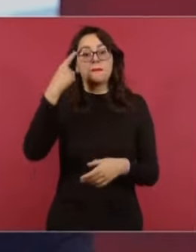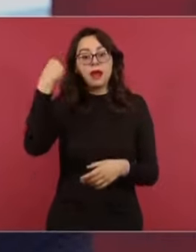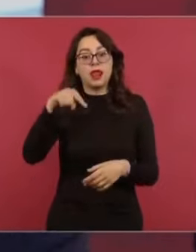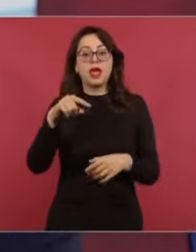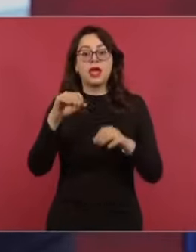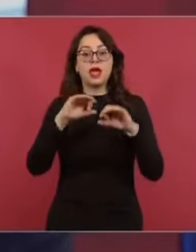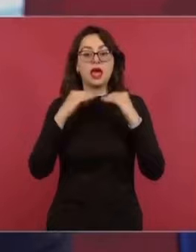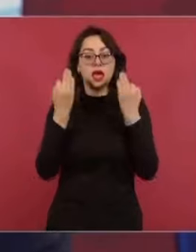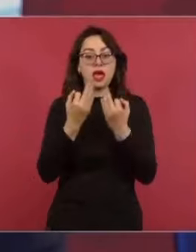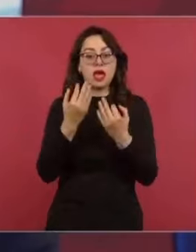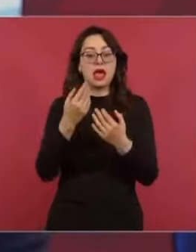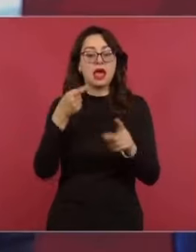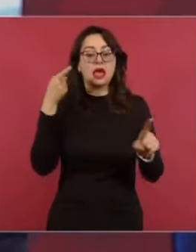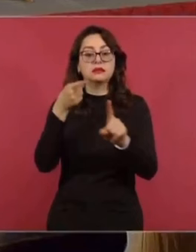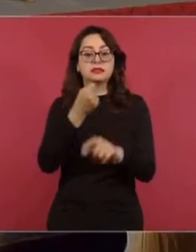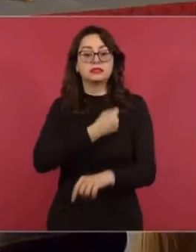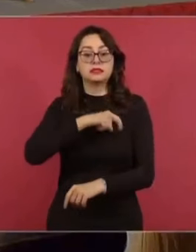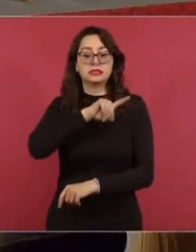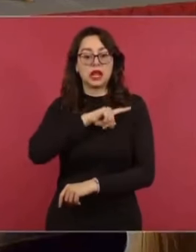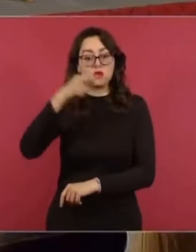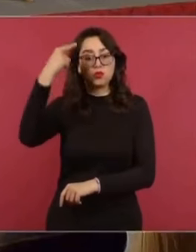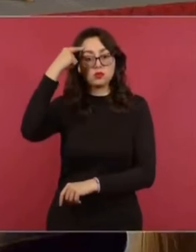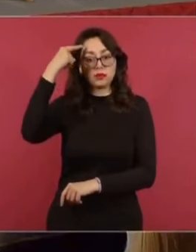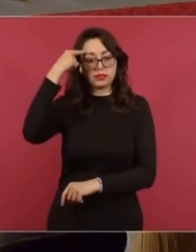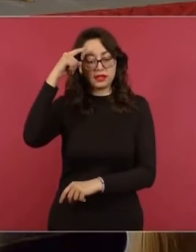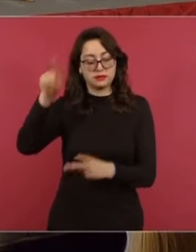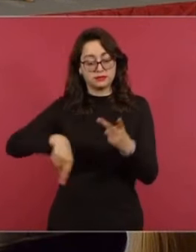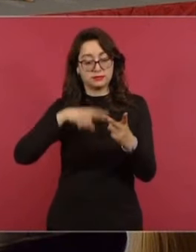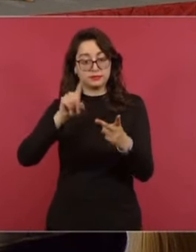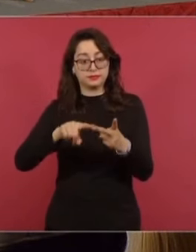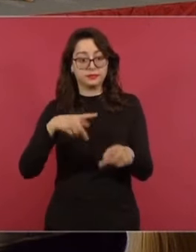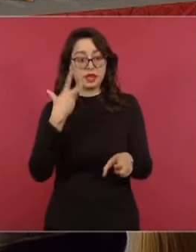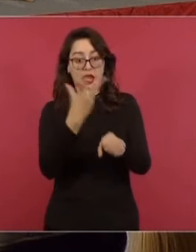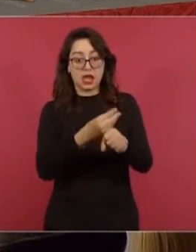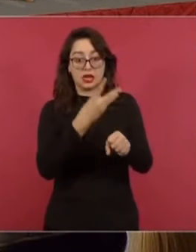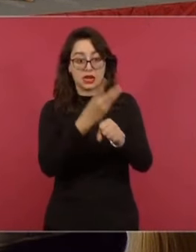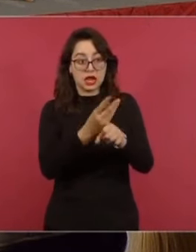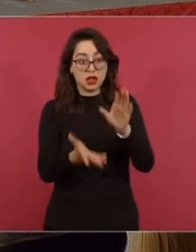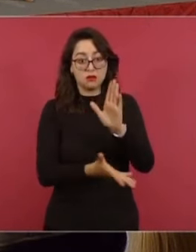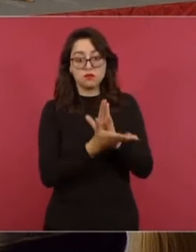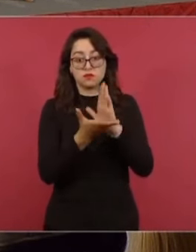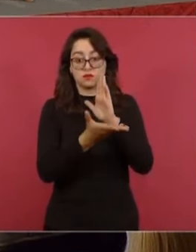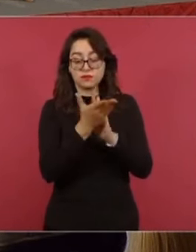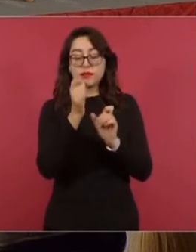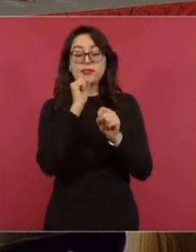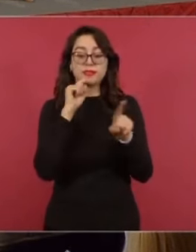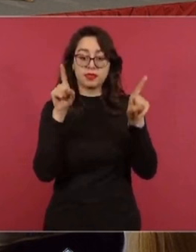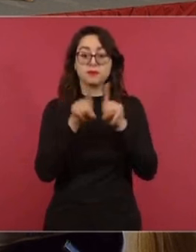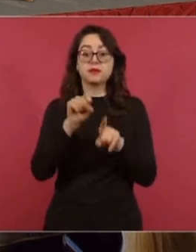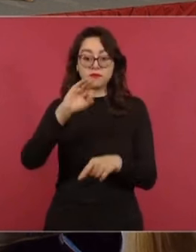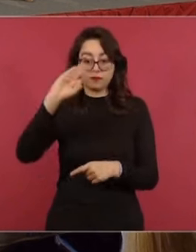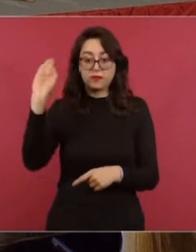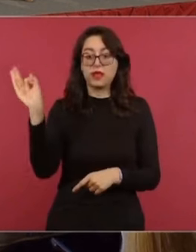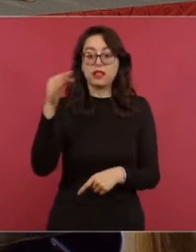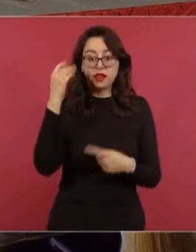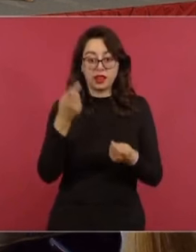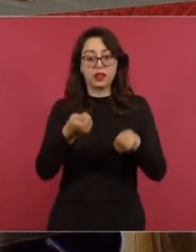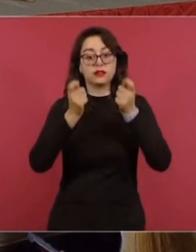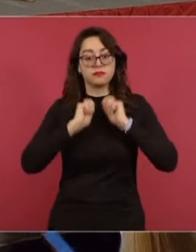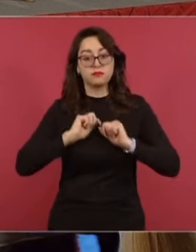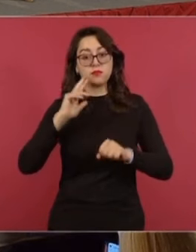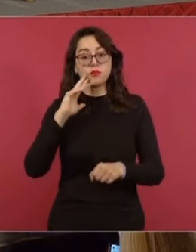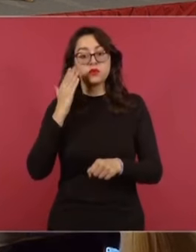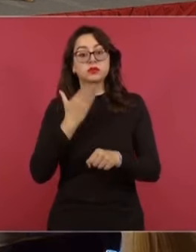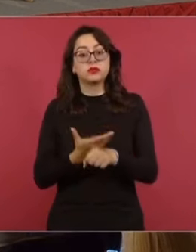unidades seguirán ocurriendo las acciones de mantenimiento y conservación. Esto significa echar a andar quirófanos que no estaban funcionando,